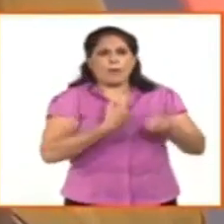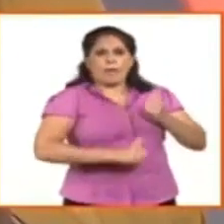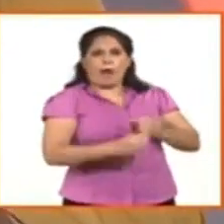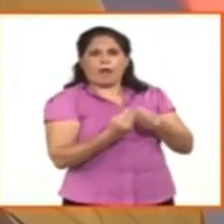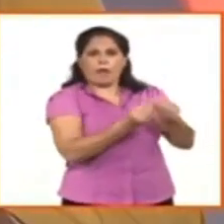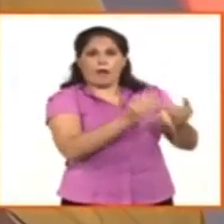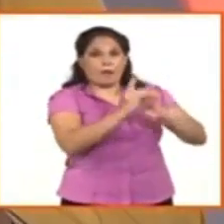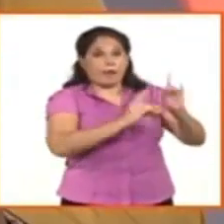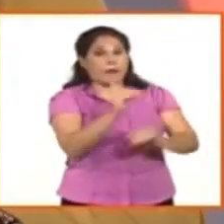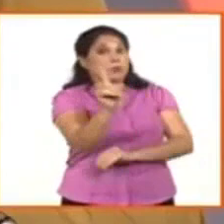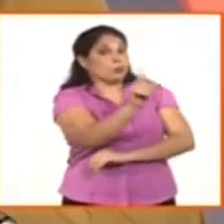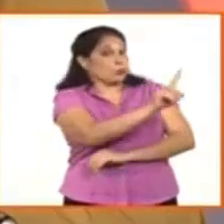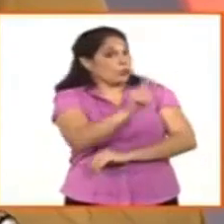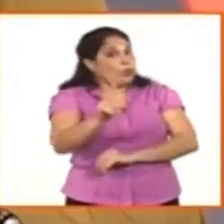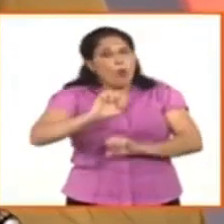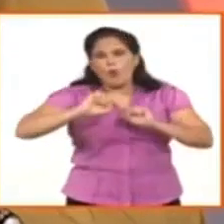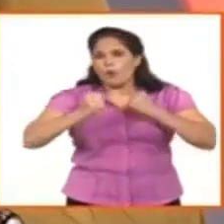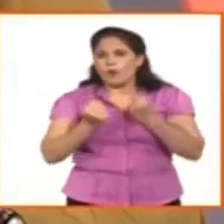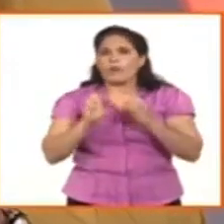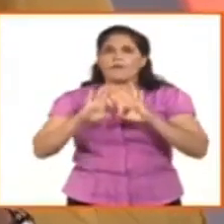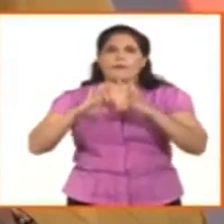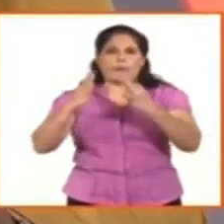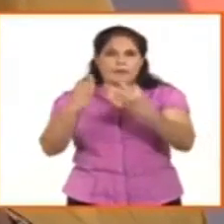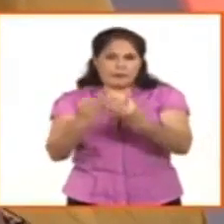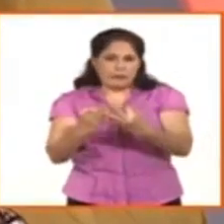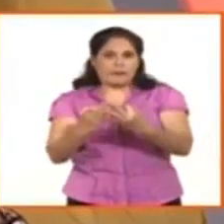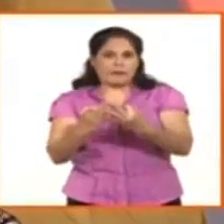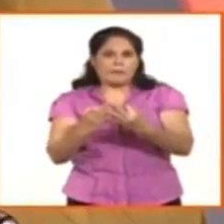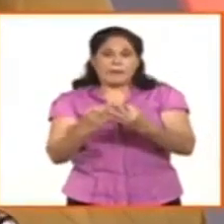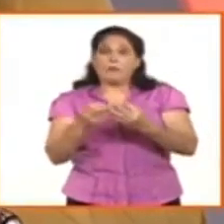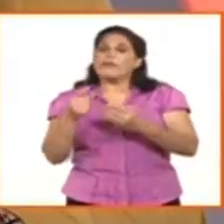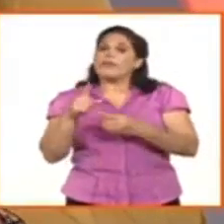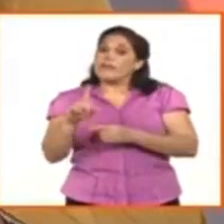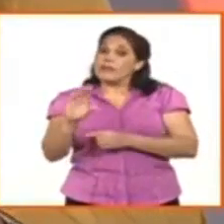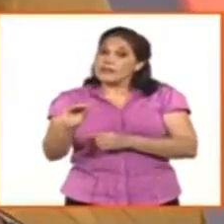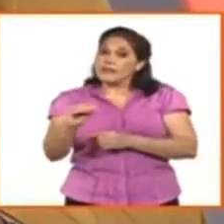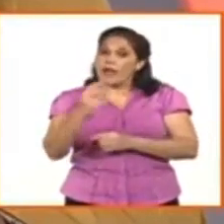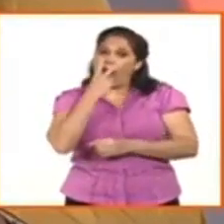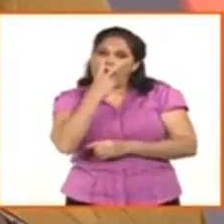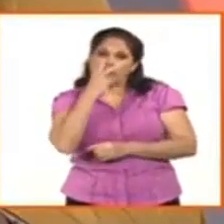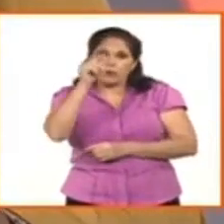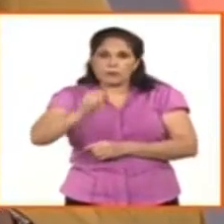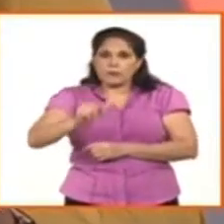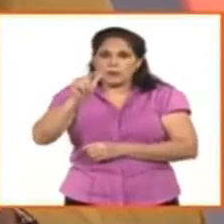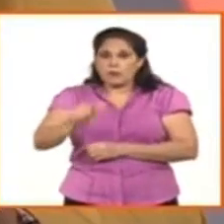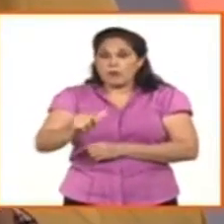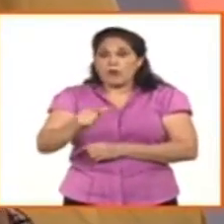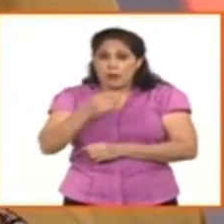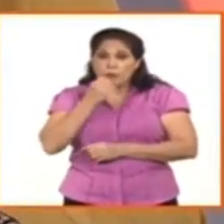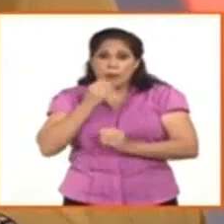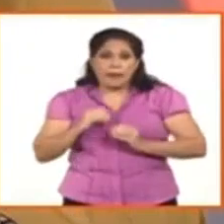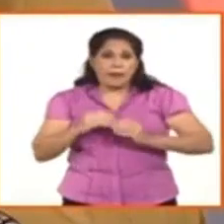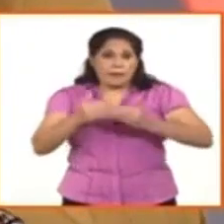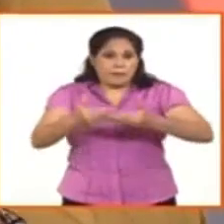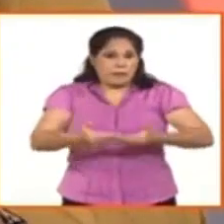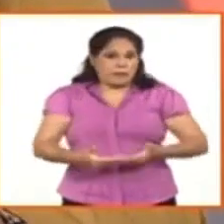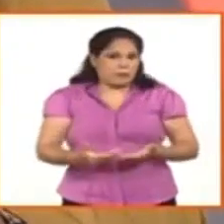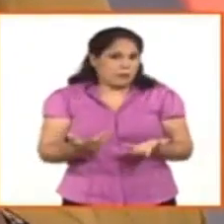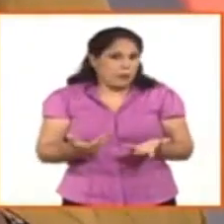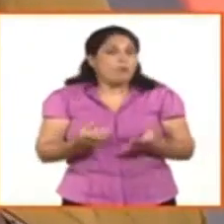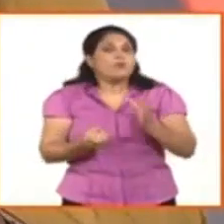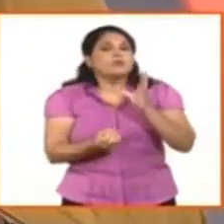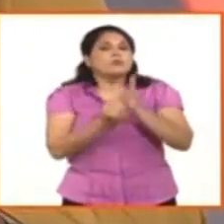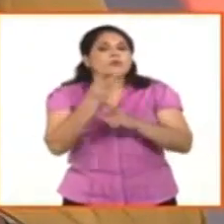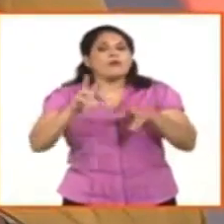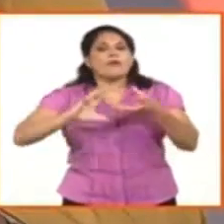conceptos. Ya lo que era el programa de atención a la pareja infértil resurge en un